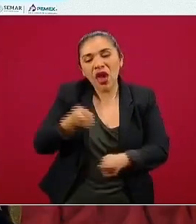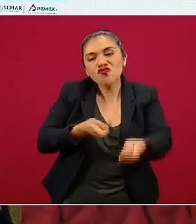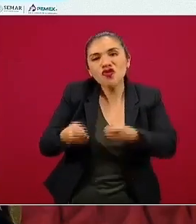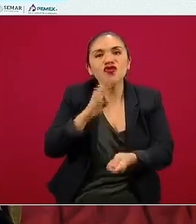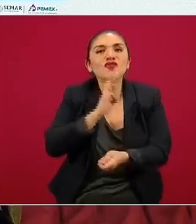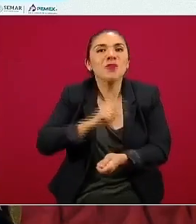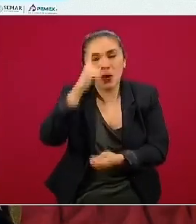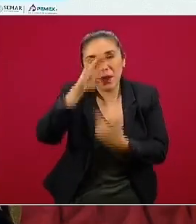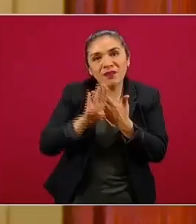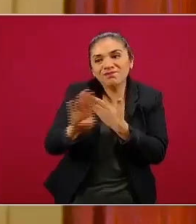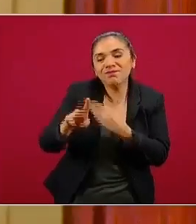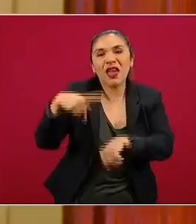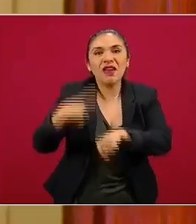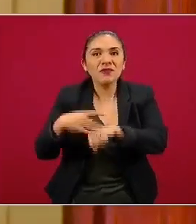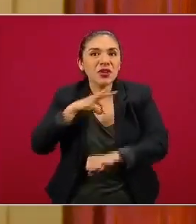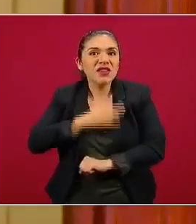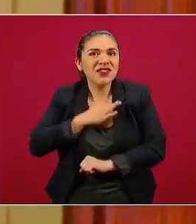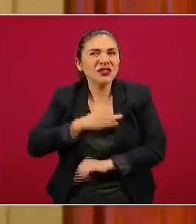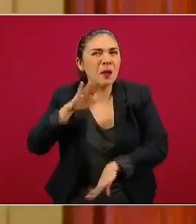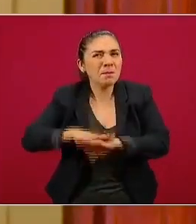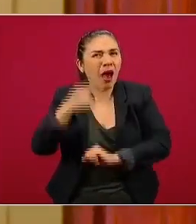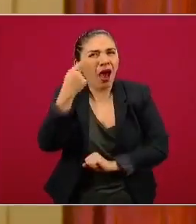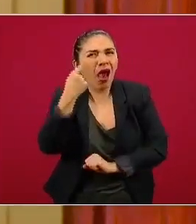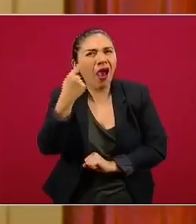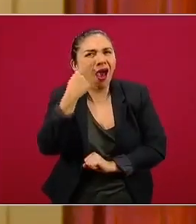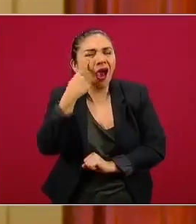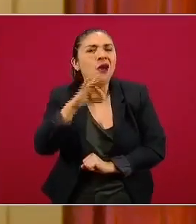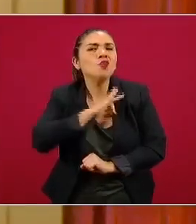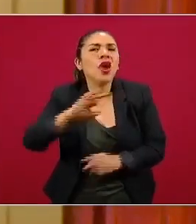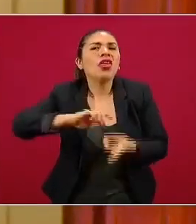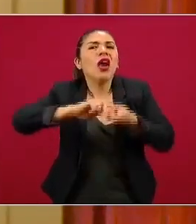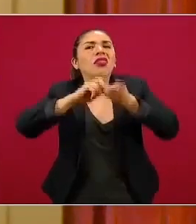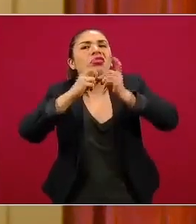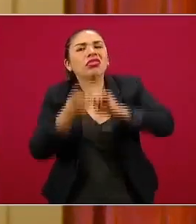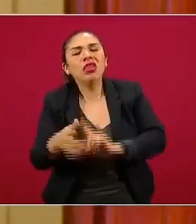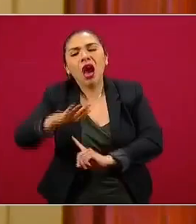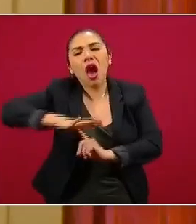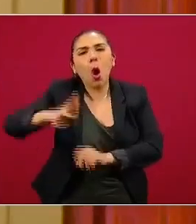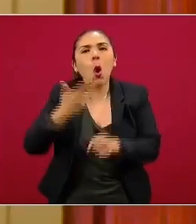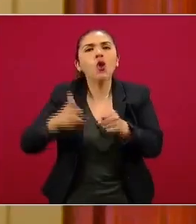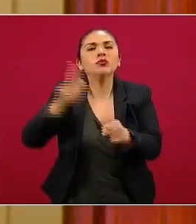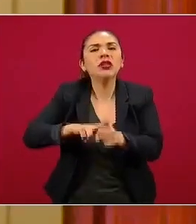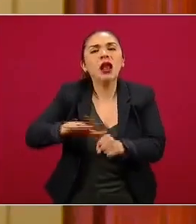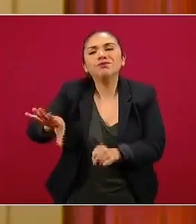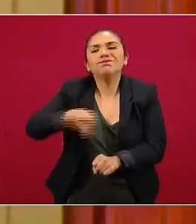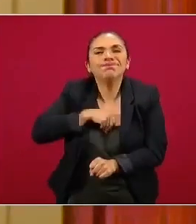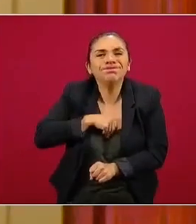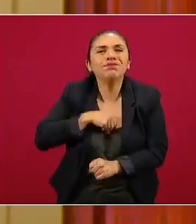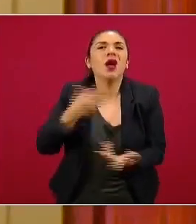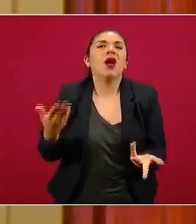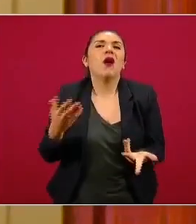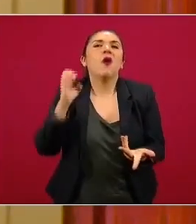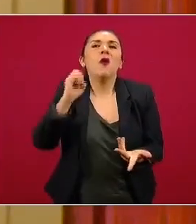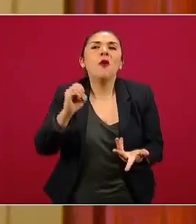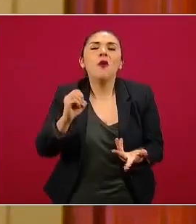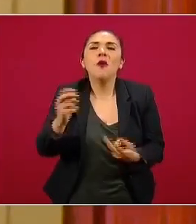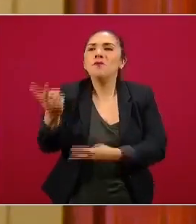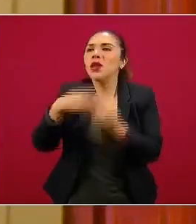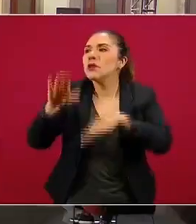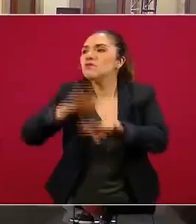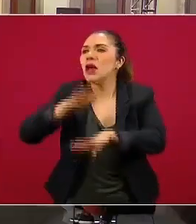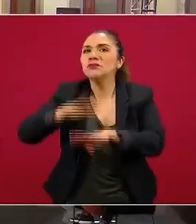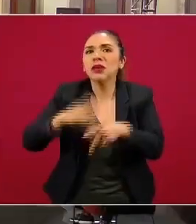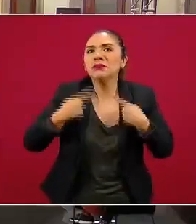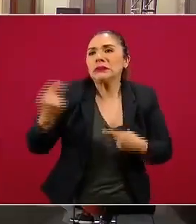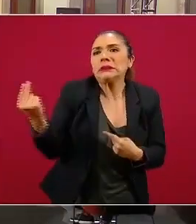y prevención de infecciones que normalmente pueden darse en un ambiente hospitalario, sobre todo cuando hay un incremento en la demanda